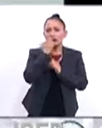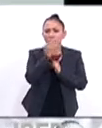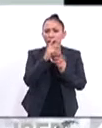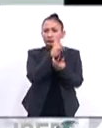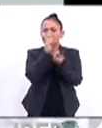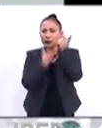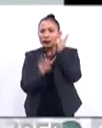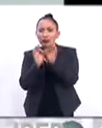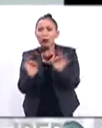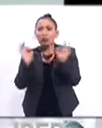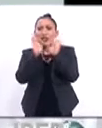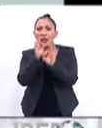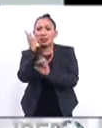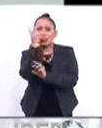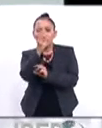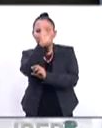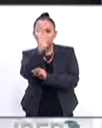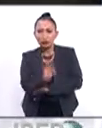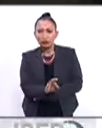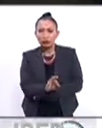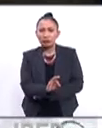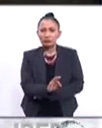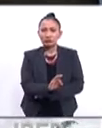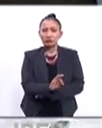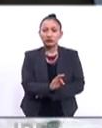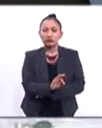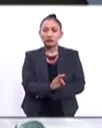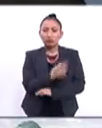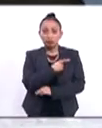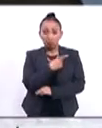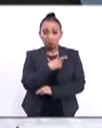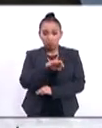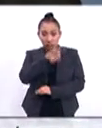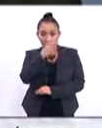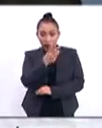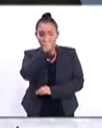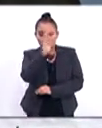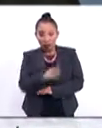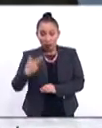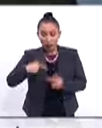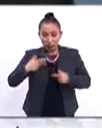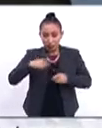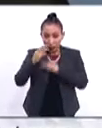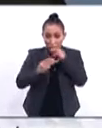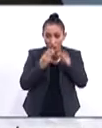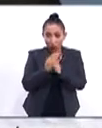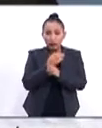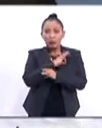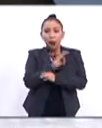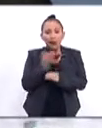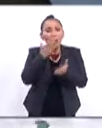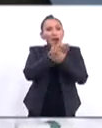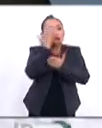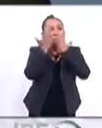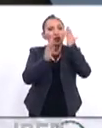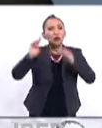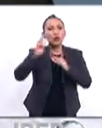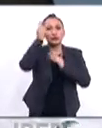Esto es tan importante. Solo un 3% de la población del puede ir a la educación